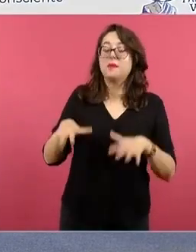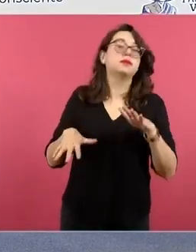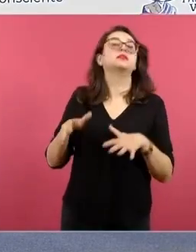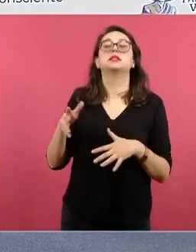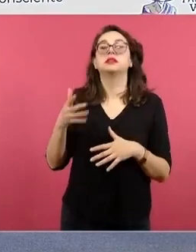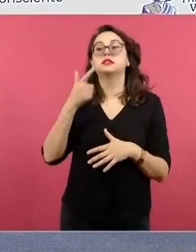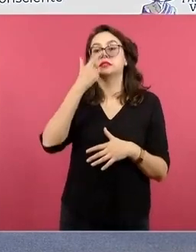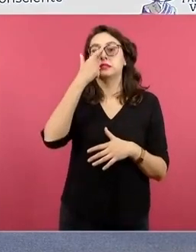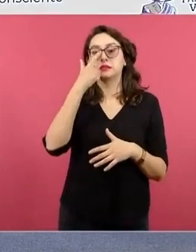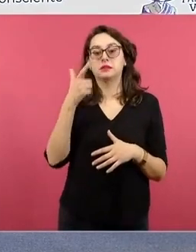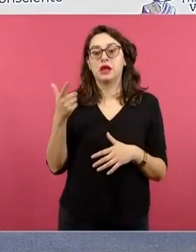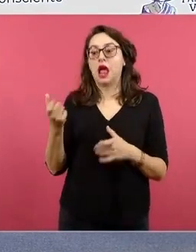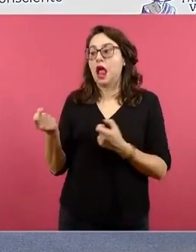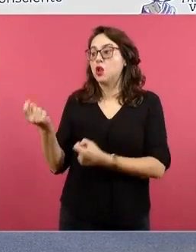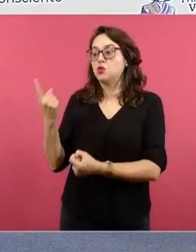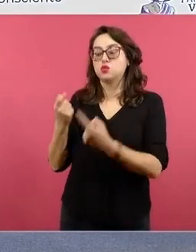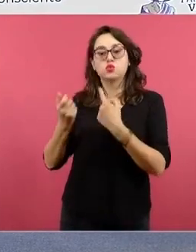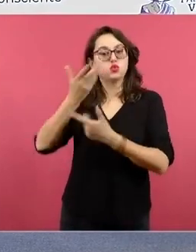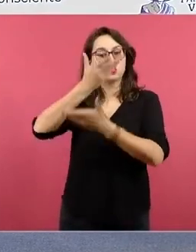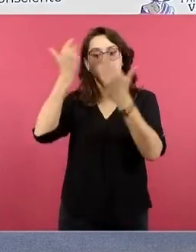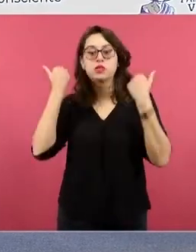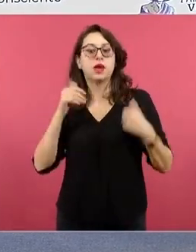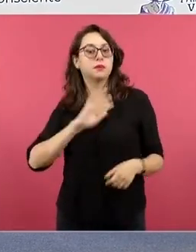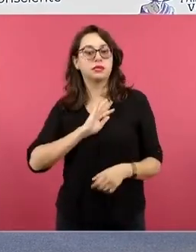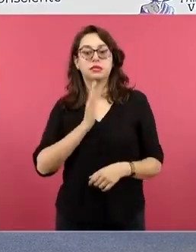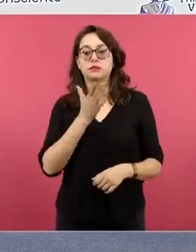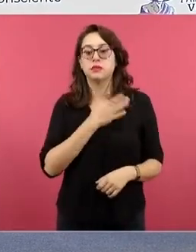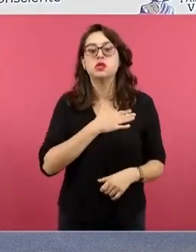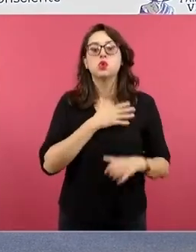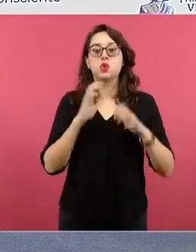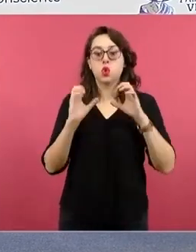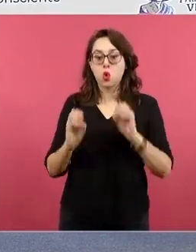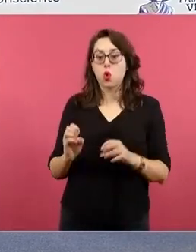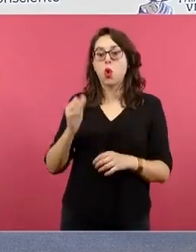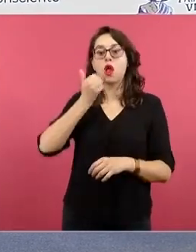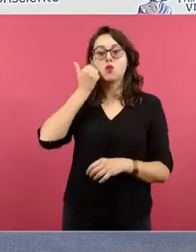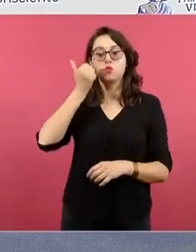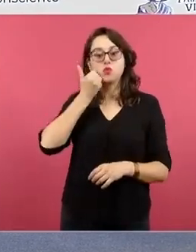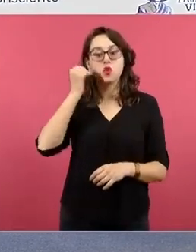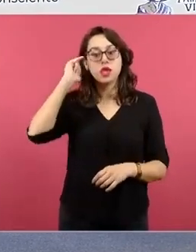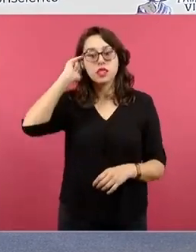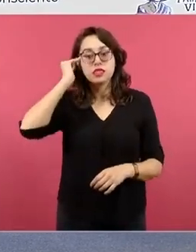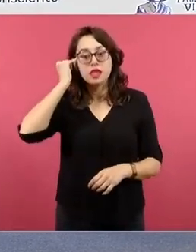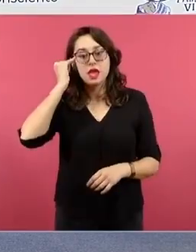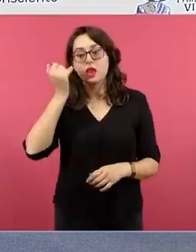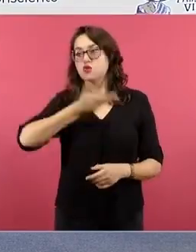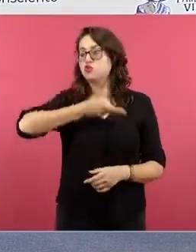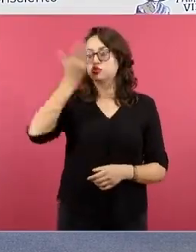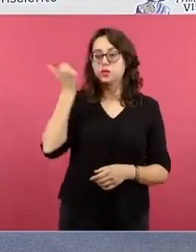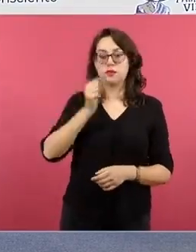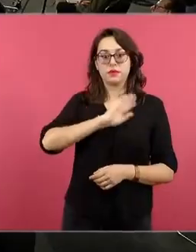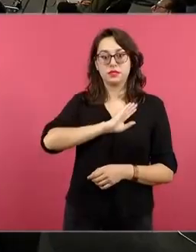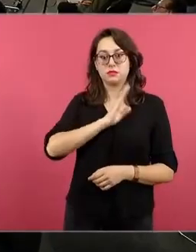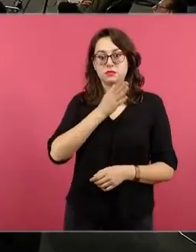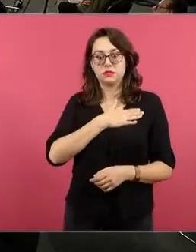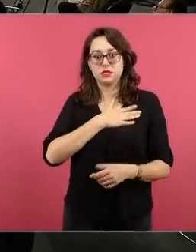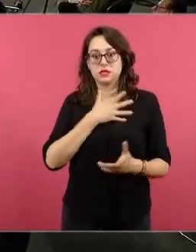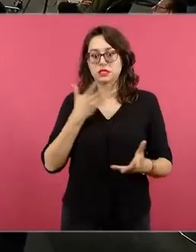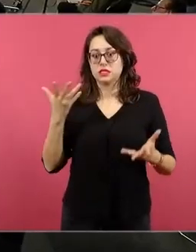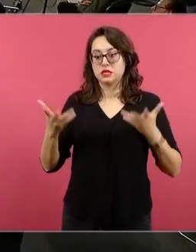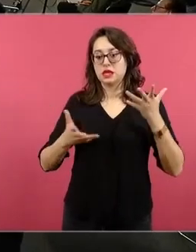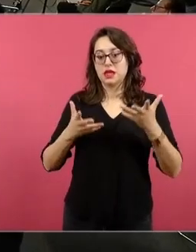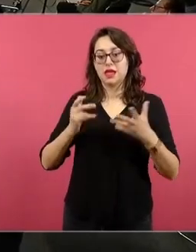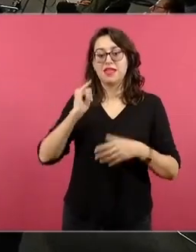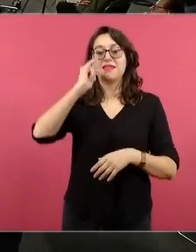en el caso de español, o para los estudiantes indígenas que su lengua originaria es otra y los libros vienen en español,